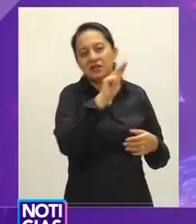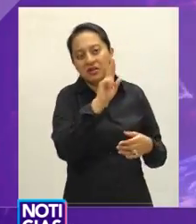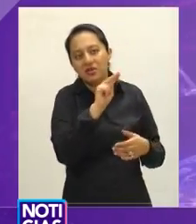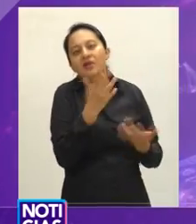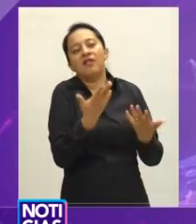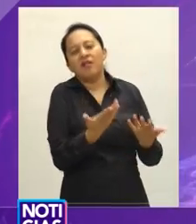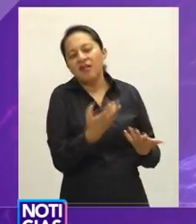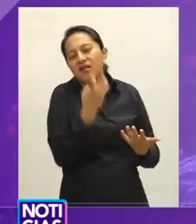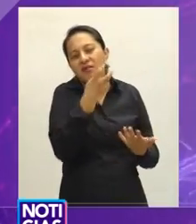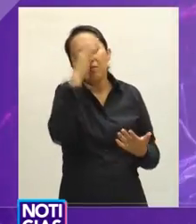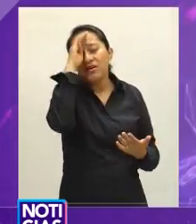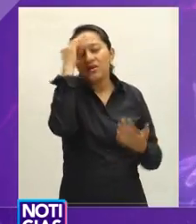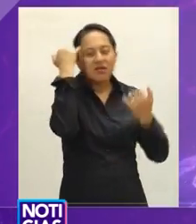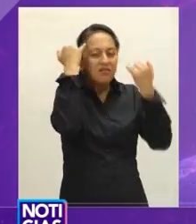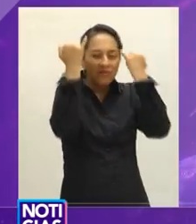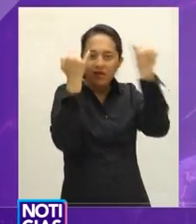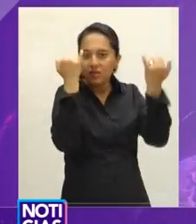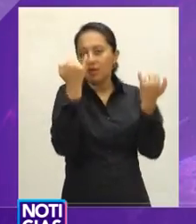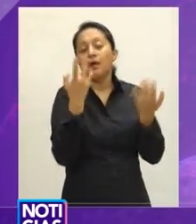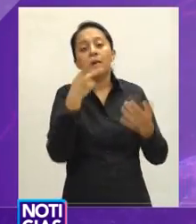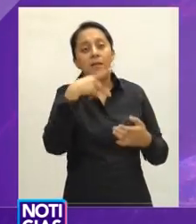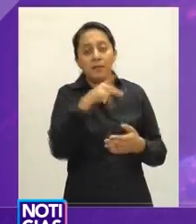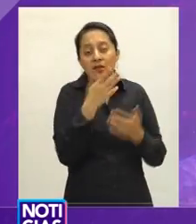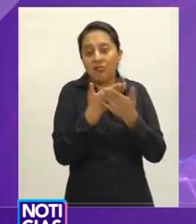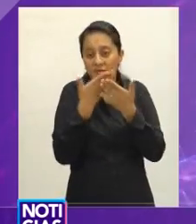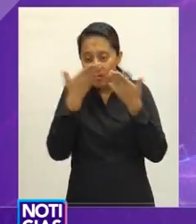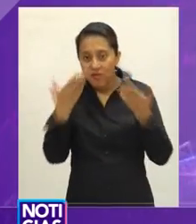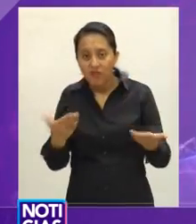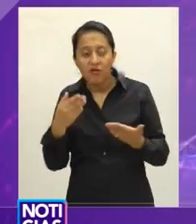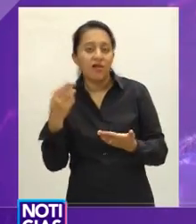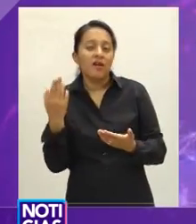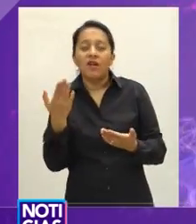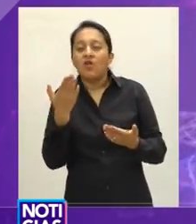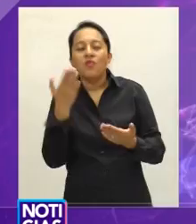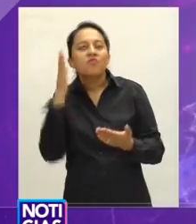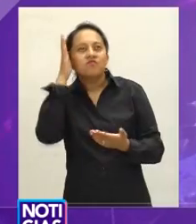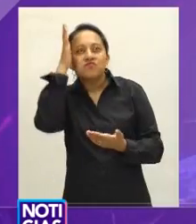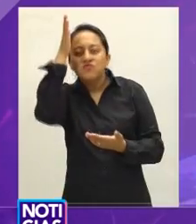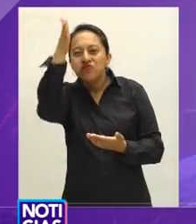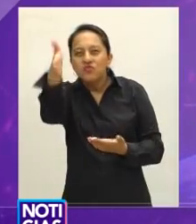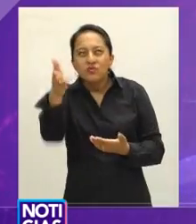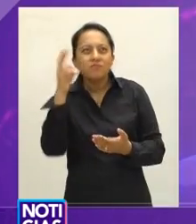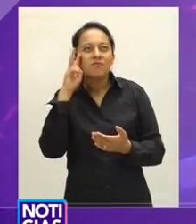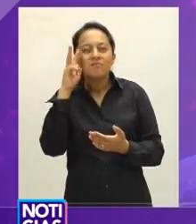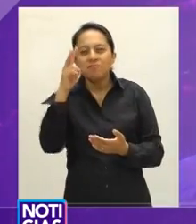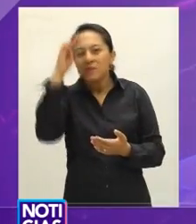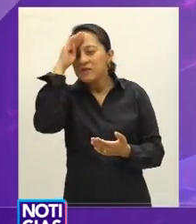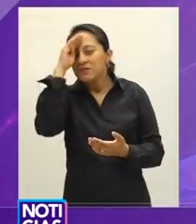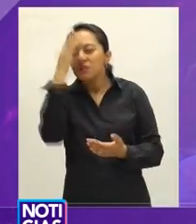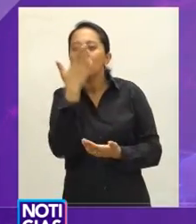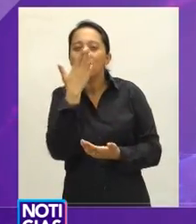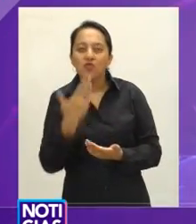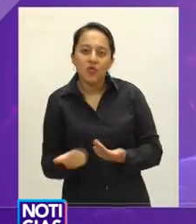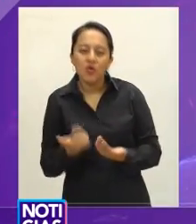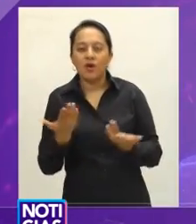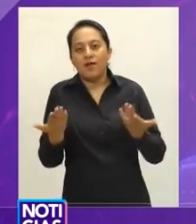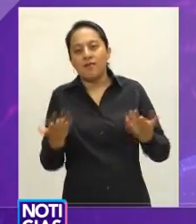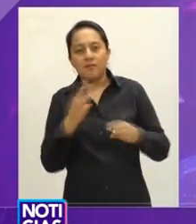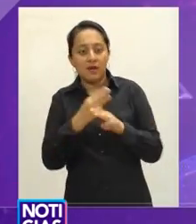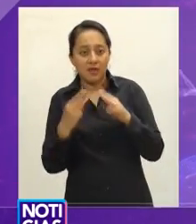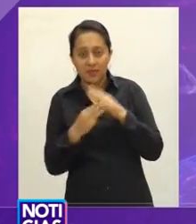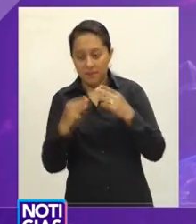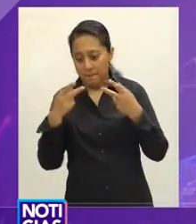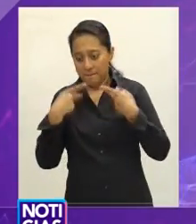Indicó que las políticas públicas planteadas hasta ahora no tienen visión a futuro y los esfuerzos en materia de infraestructura para los